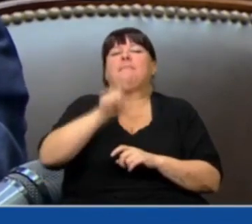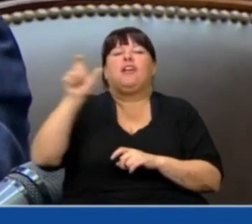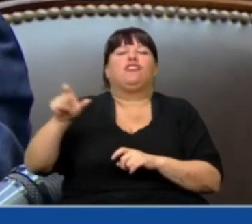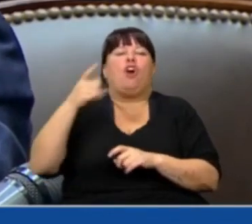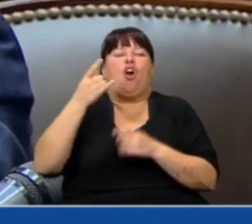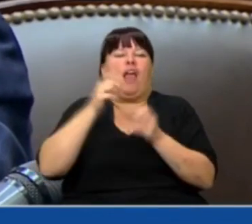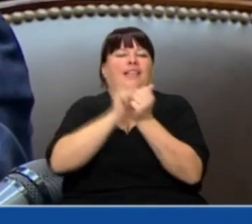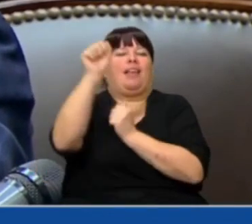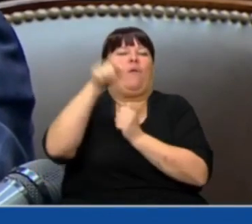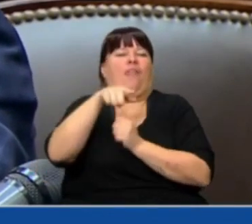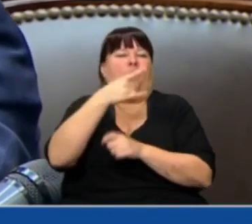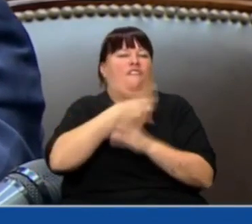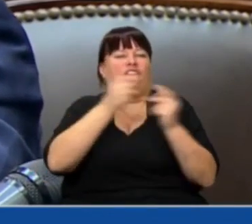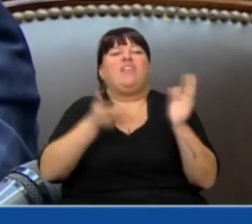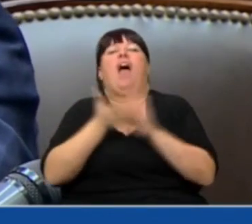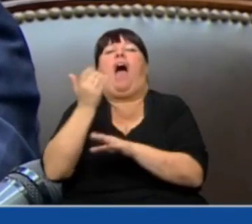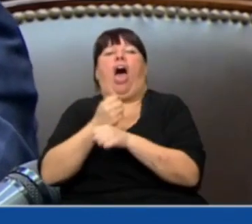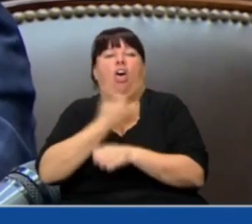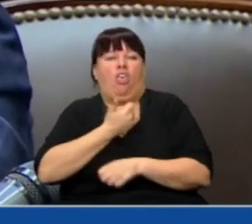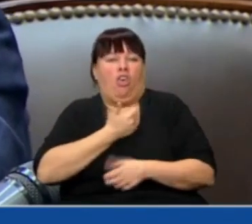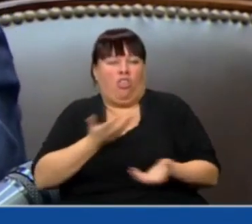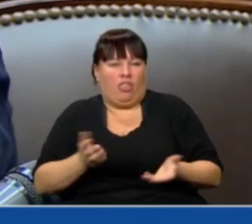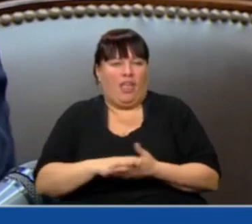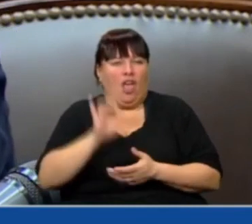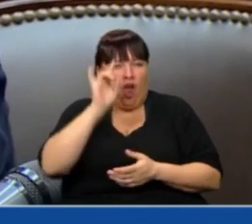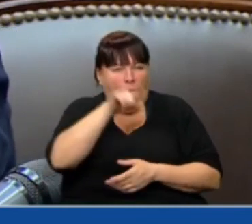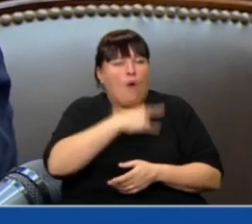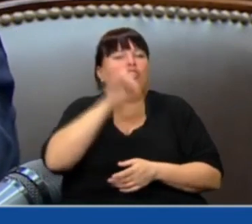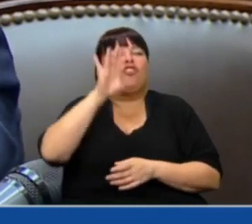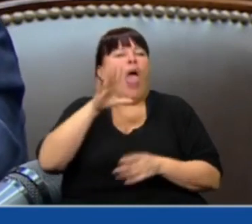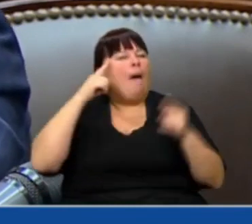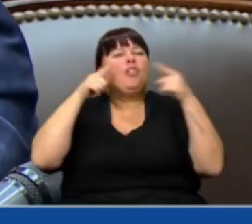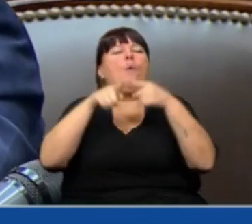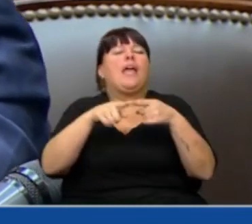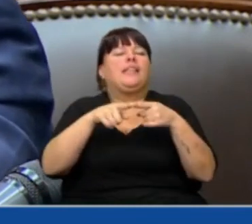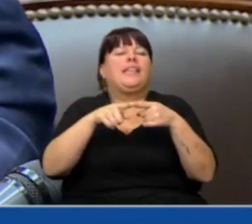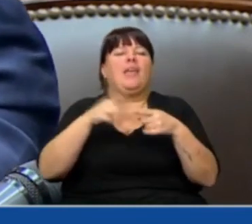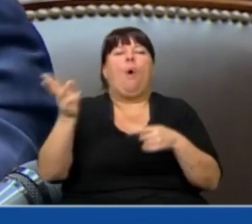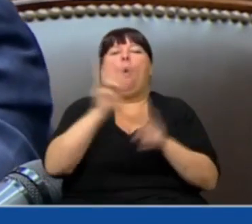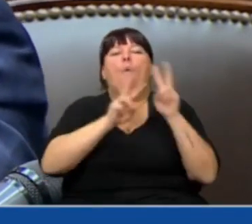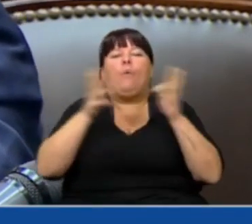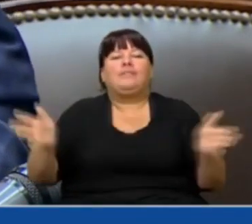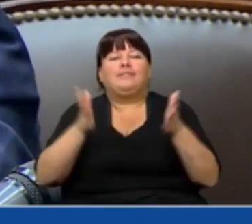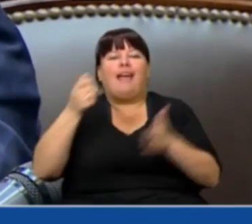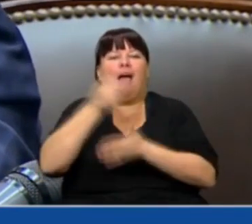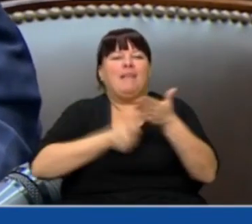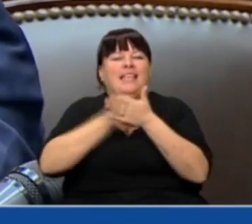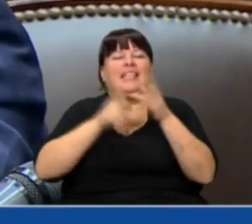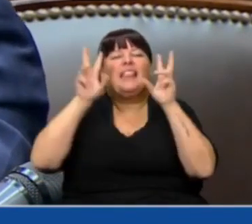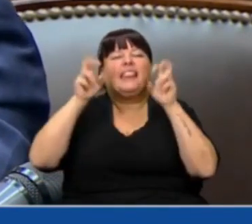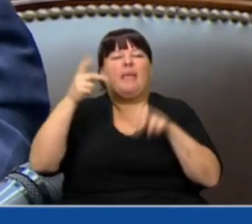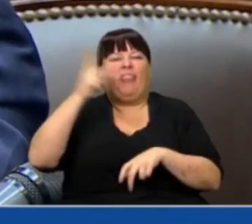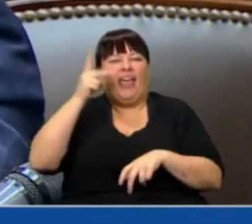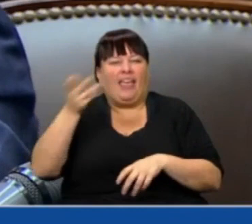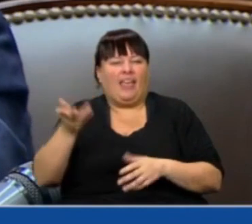grados universitarios? ¿O será que esta universidad sólo tendrá como objetivo producir militantes de la causa kirchnerista?